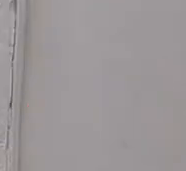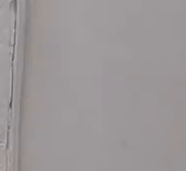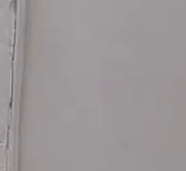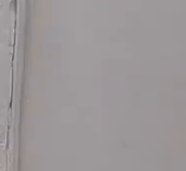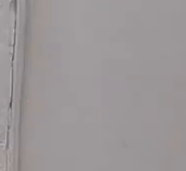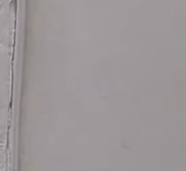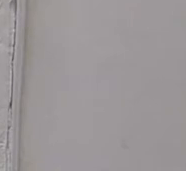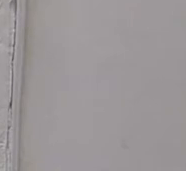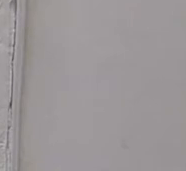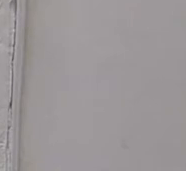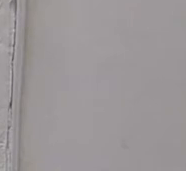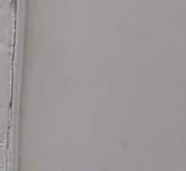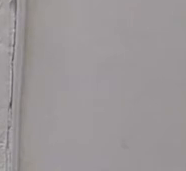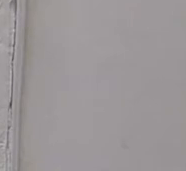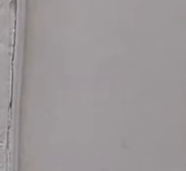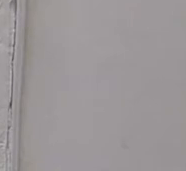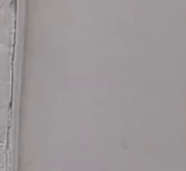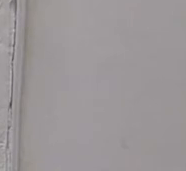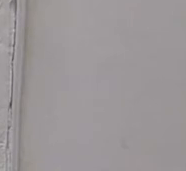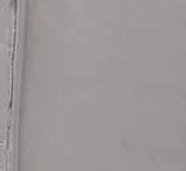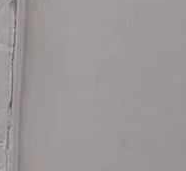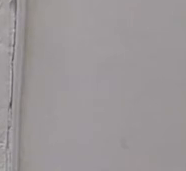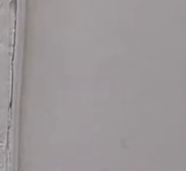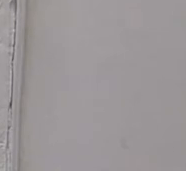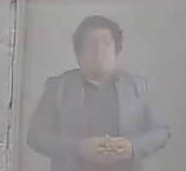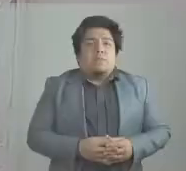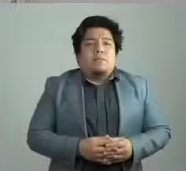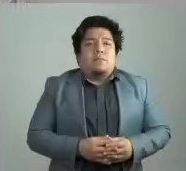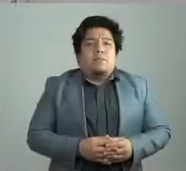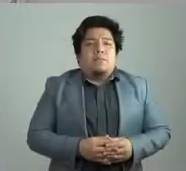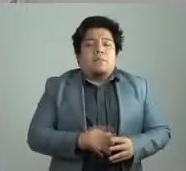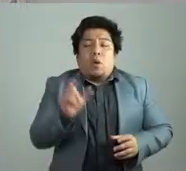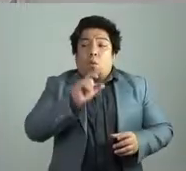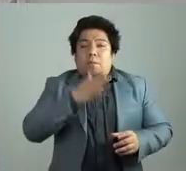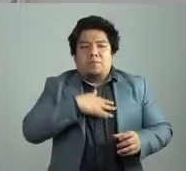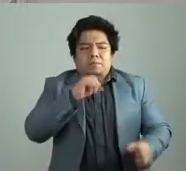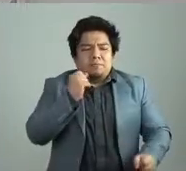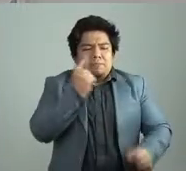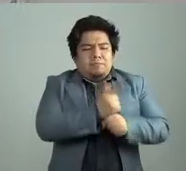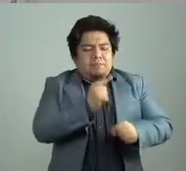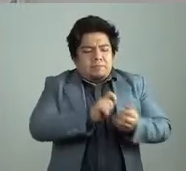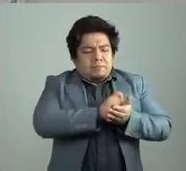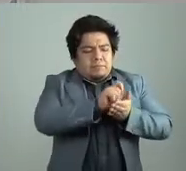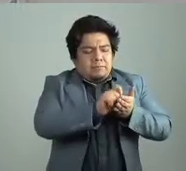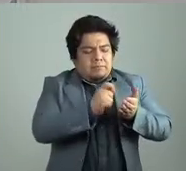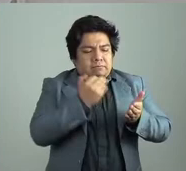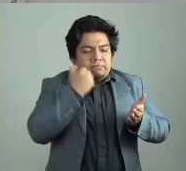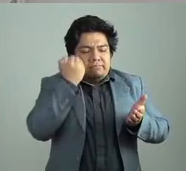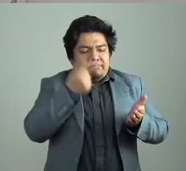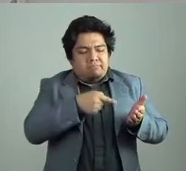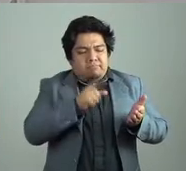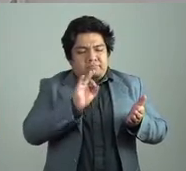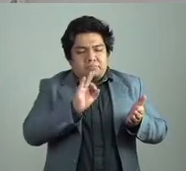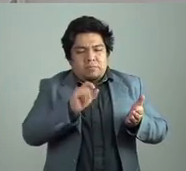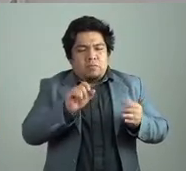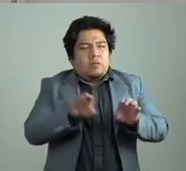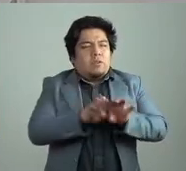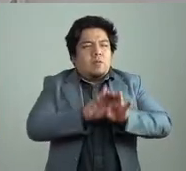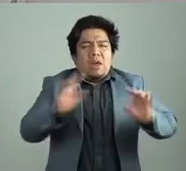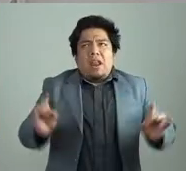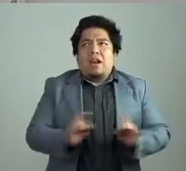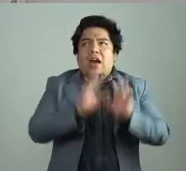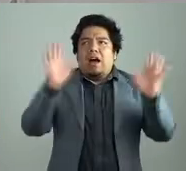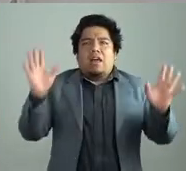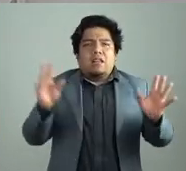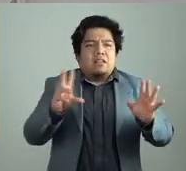El momento en que descubrí que quería dedicarme a escribir fue muy sutil, ¿no? O sea, no se dio de un momento para otro, no fue así como